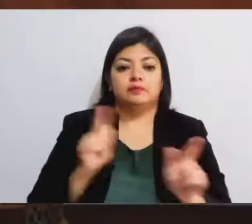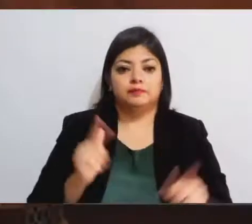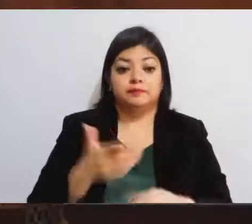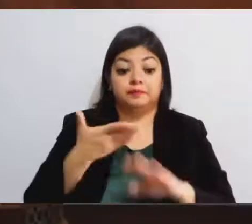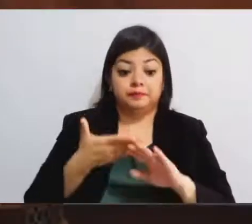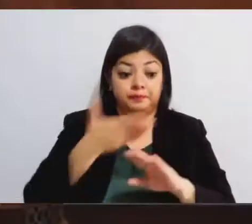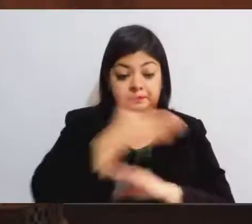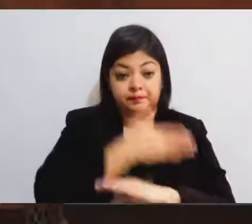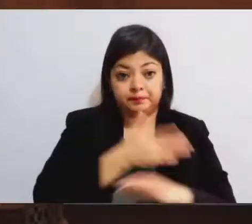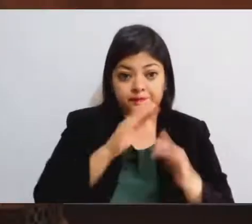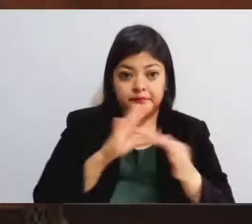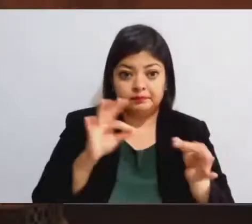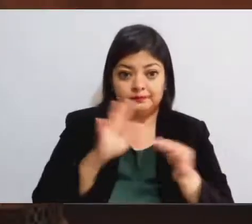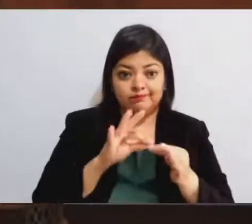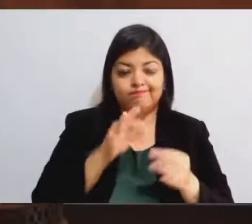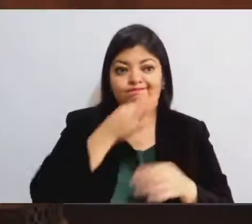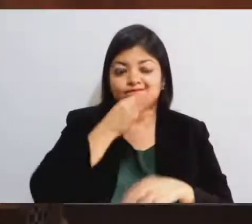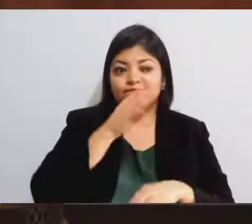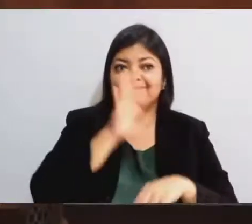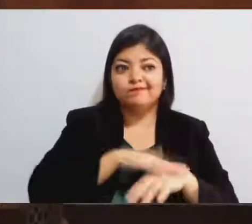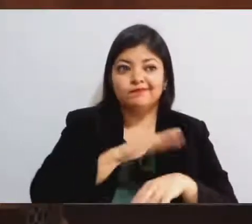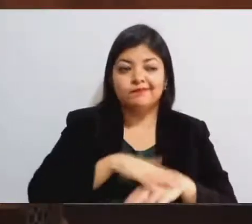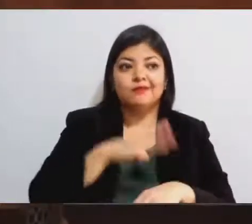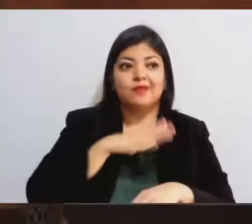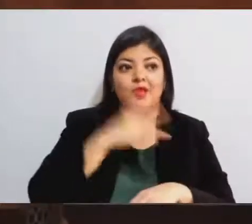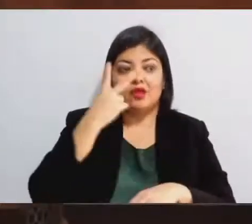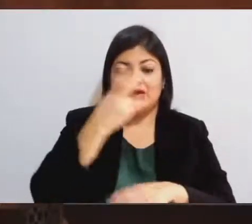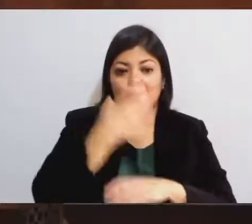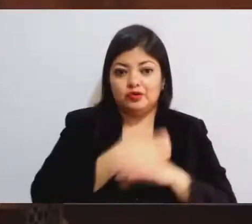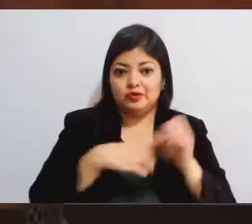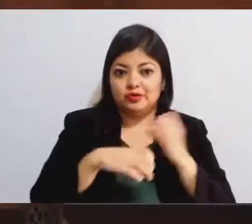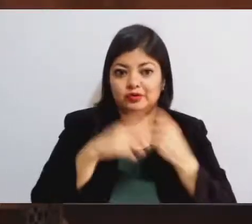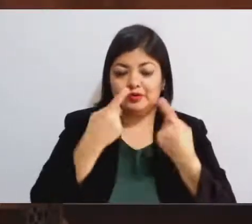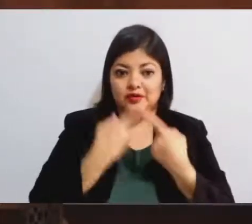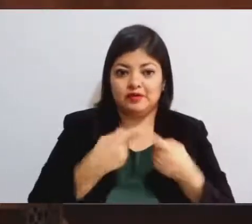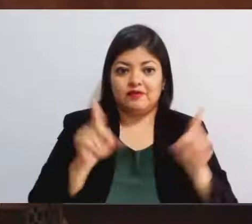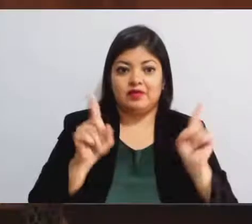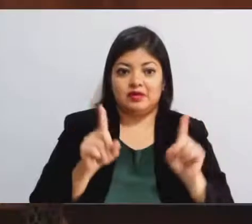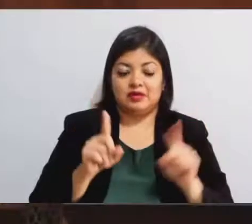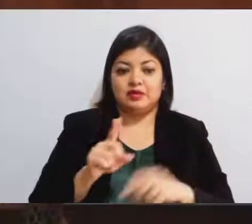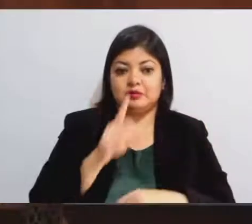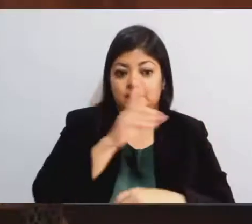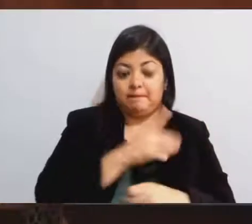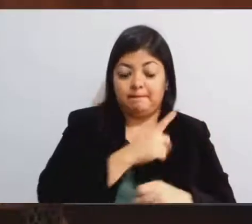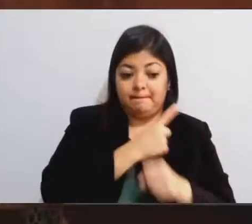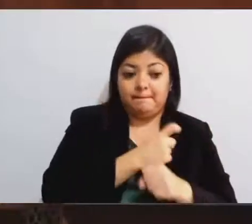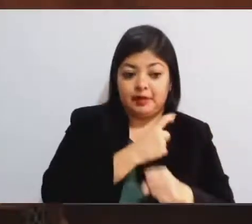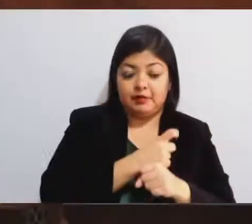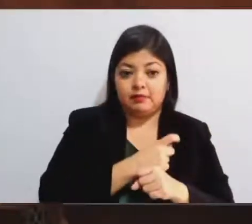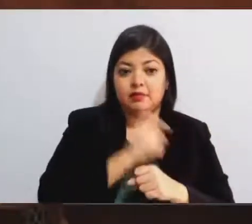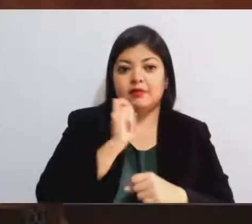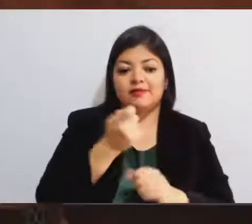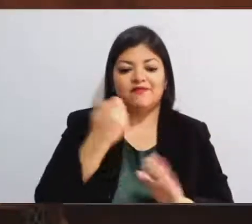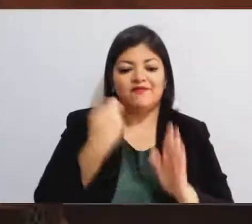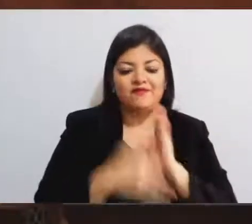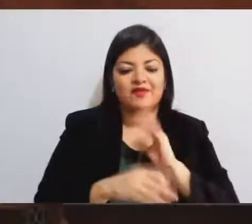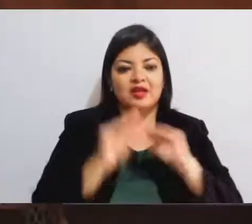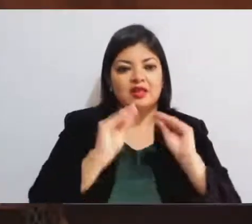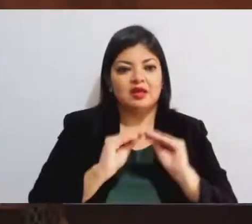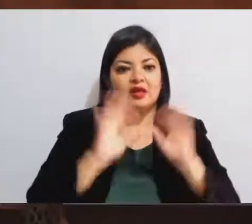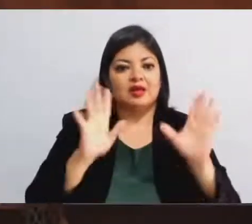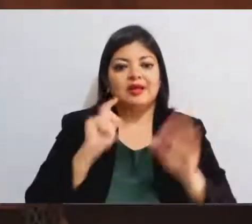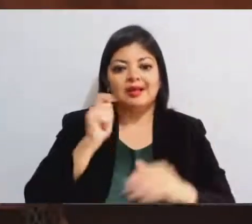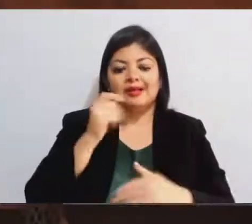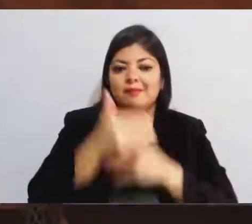es indicador al menos de dos fenómenos diferentes. En primer lugar, la falta de claridad en el procedimiento